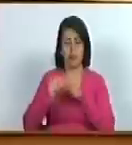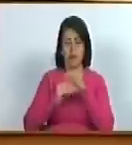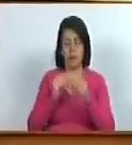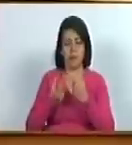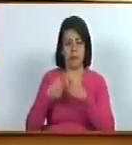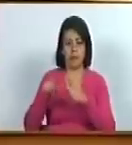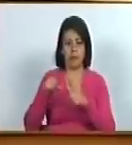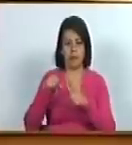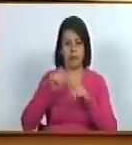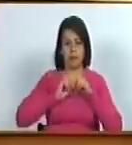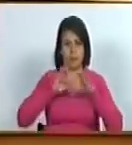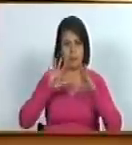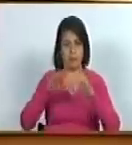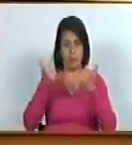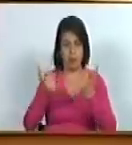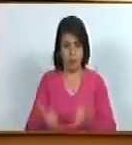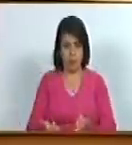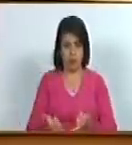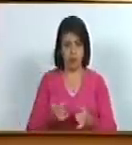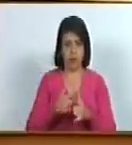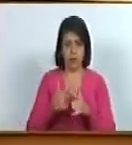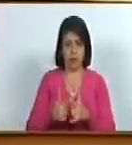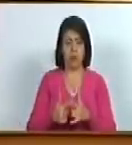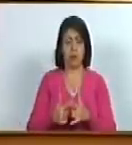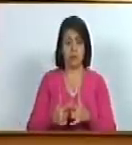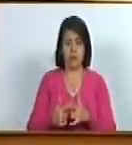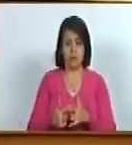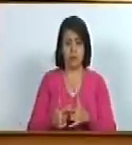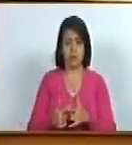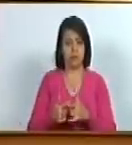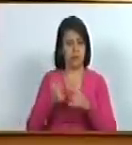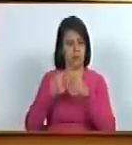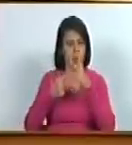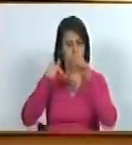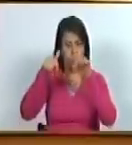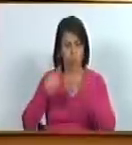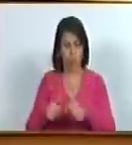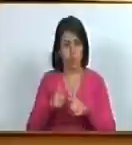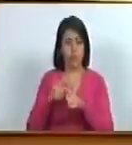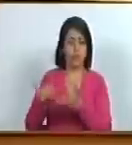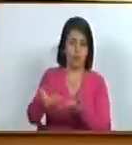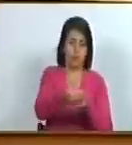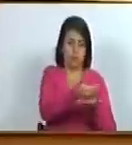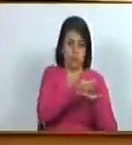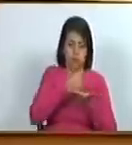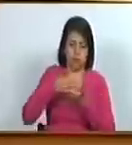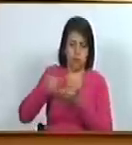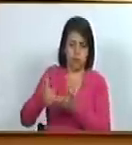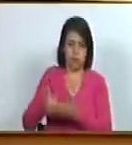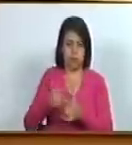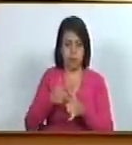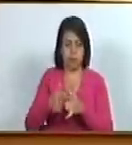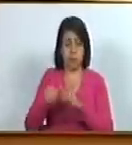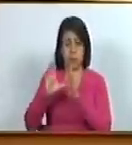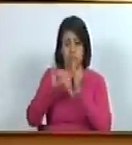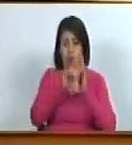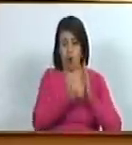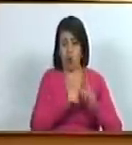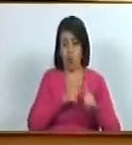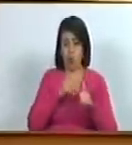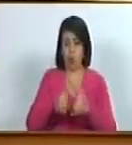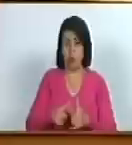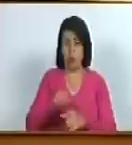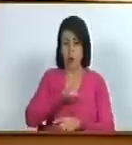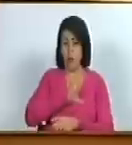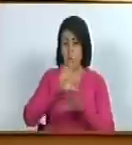exterior y que en este momento está siendo sujeto de la rapiña del robo de